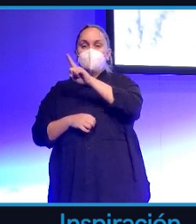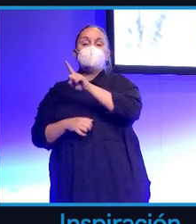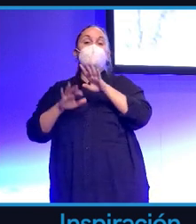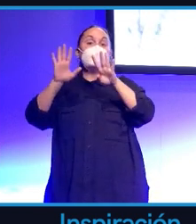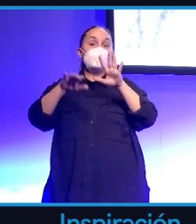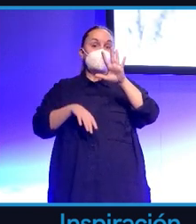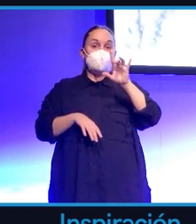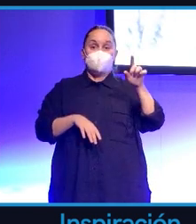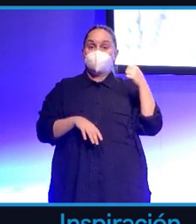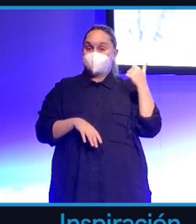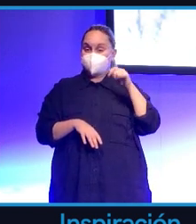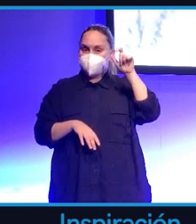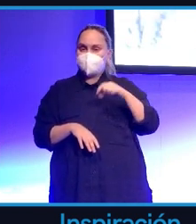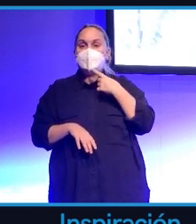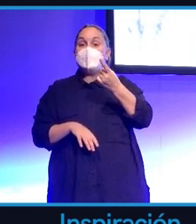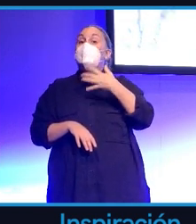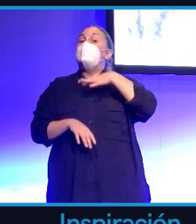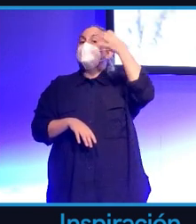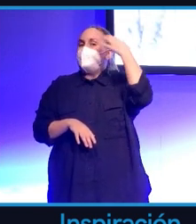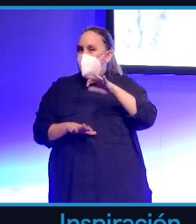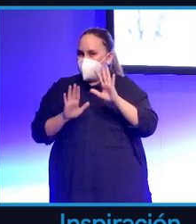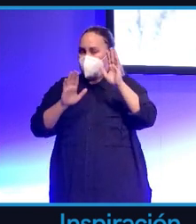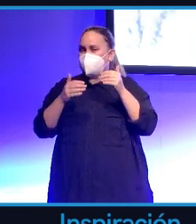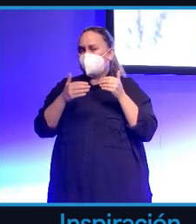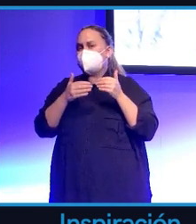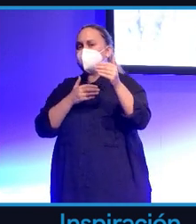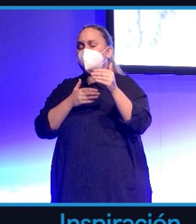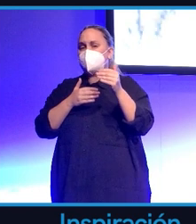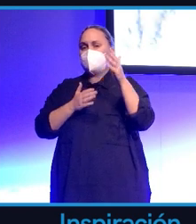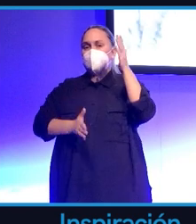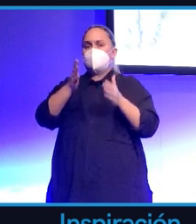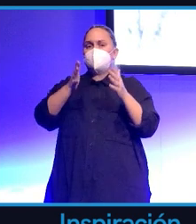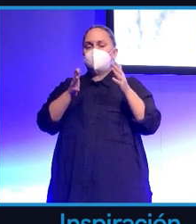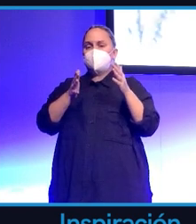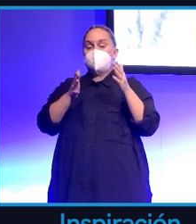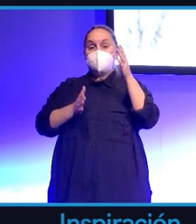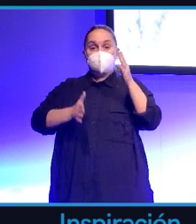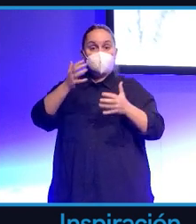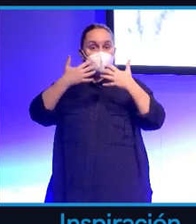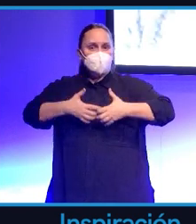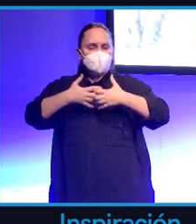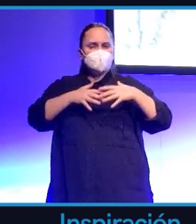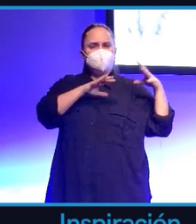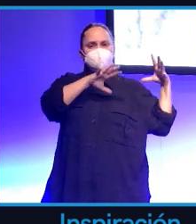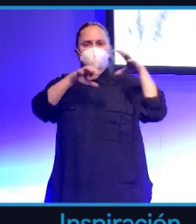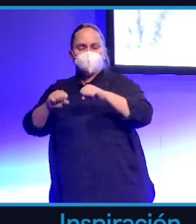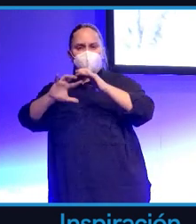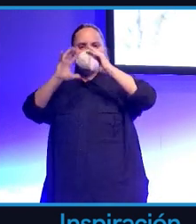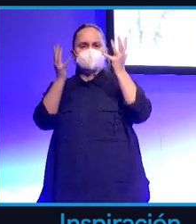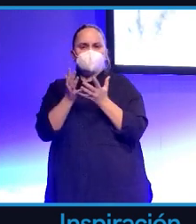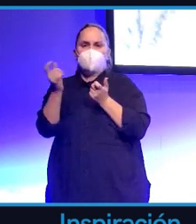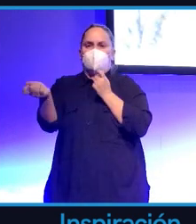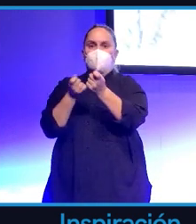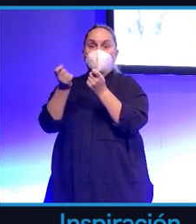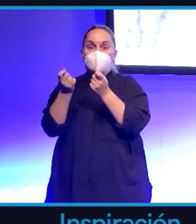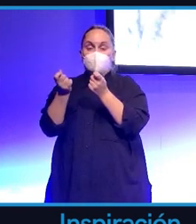era probable y teníamos que prepararnos para un momento en que las máquinas tomarían el control. No se refería a un futuro